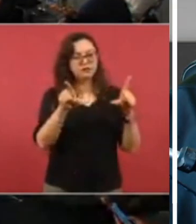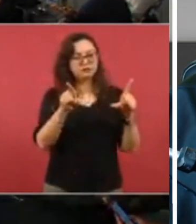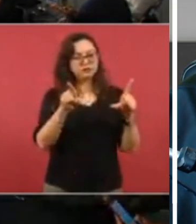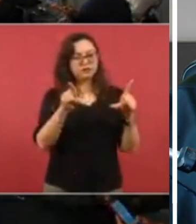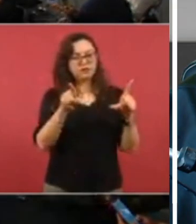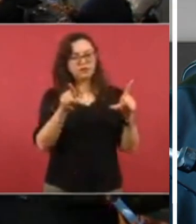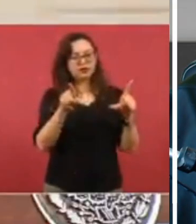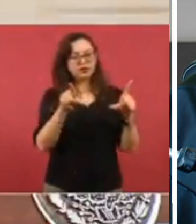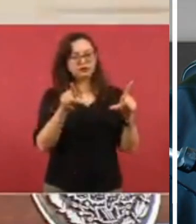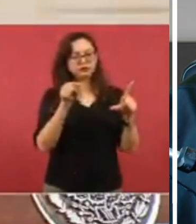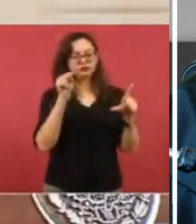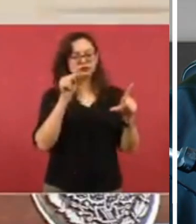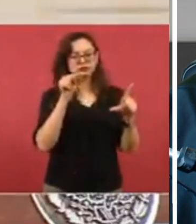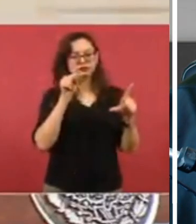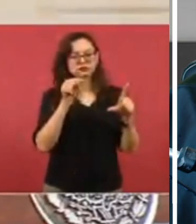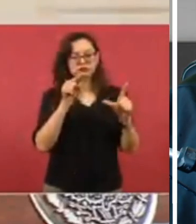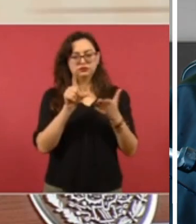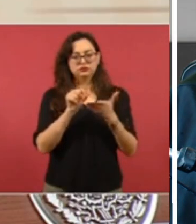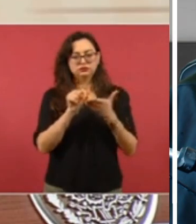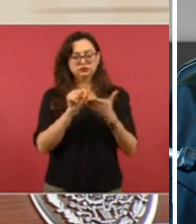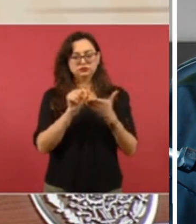página.